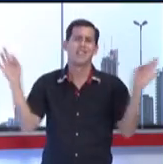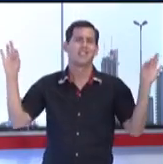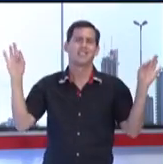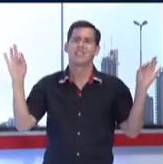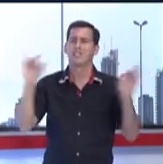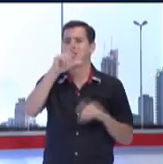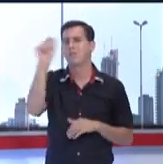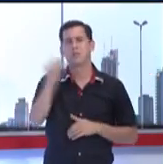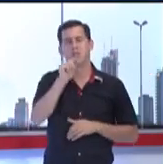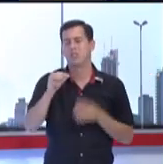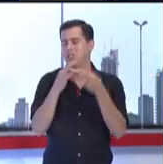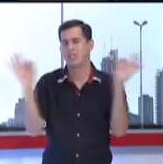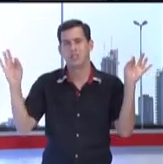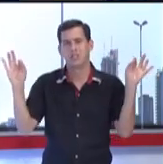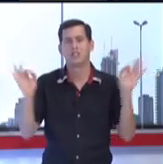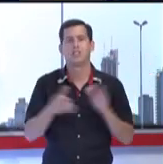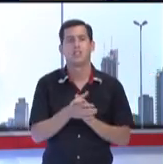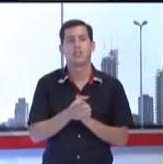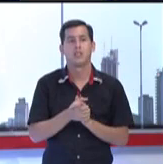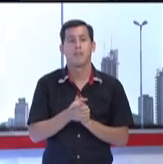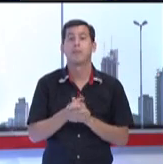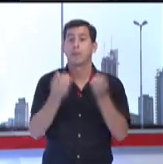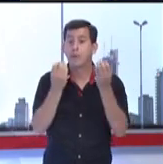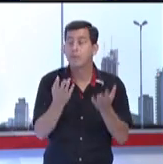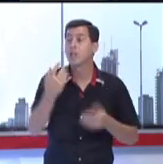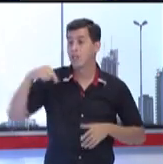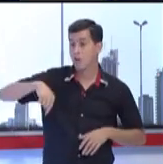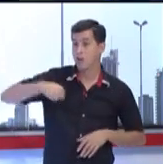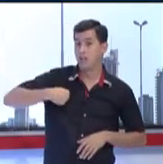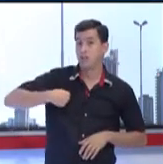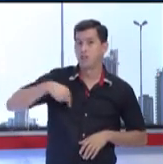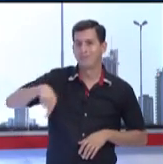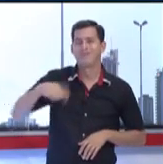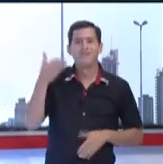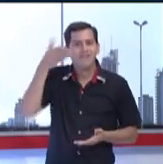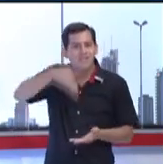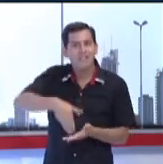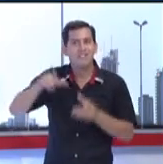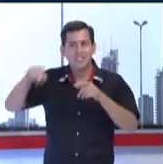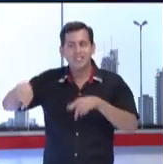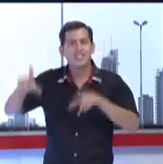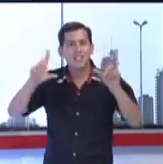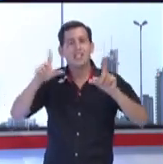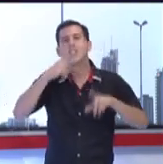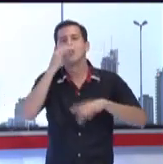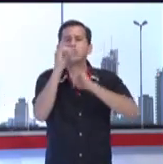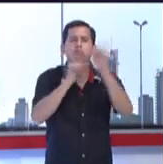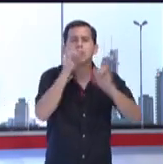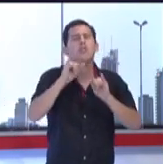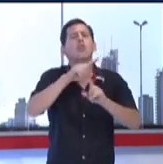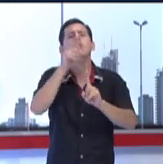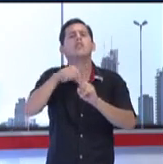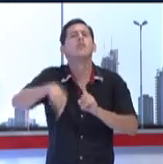En este caso, bueno, vinimos a comentarles acerca del curso de lengua de señas.